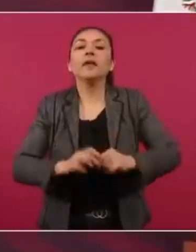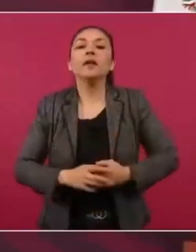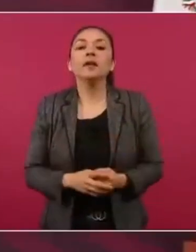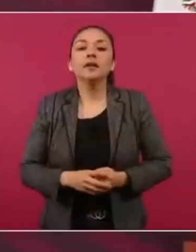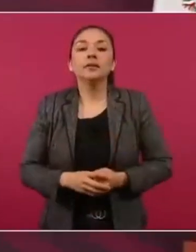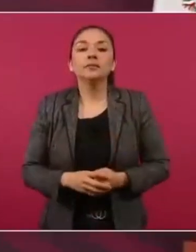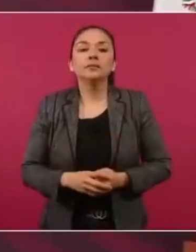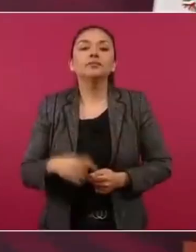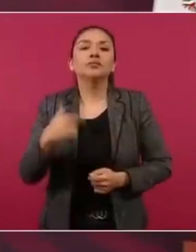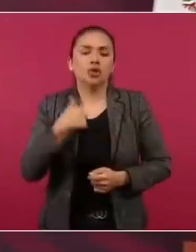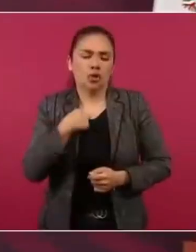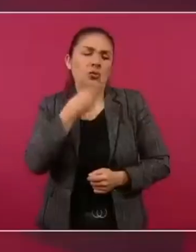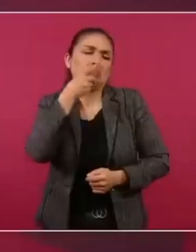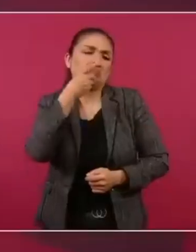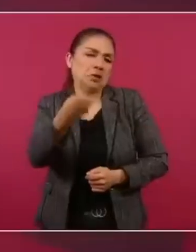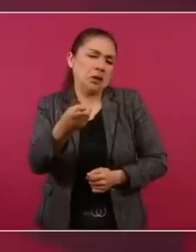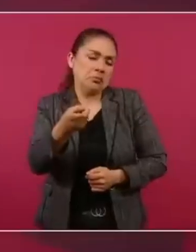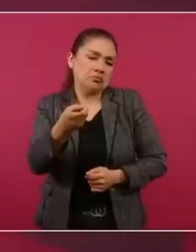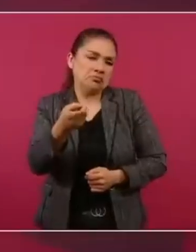Se los voy a decir.